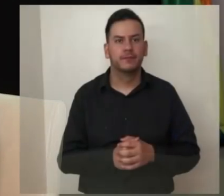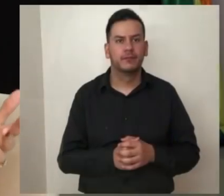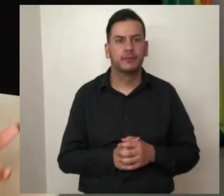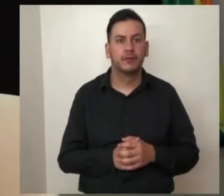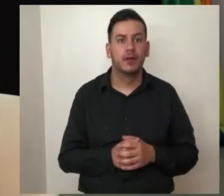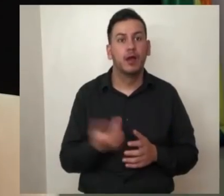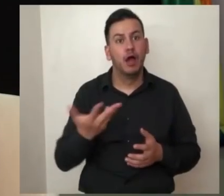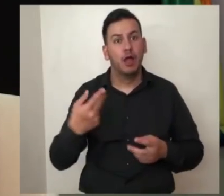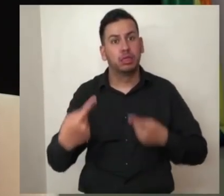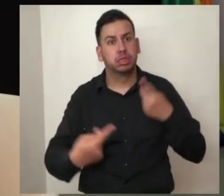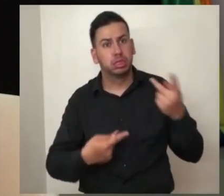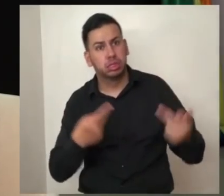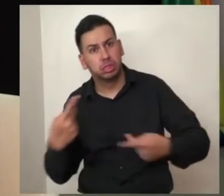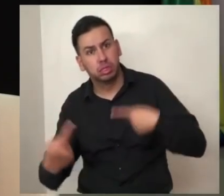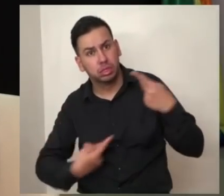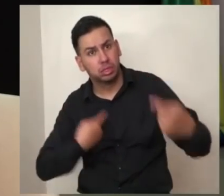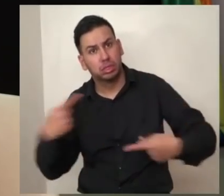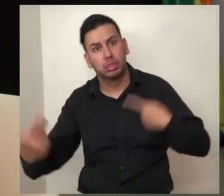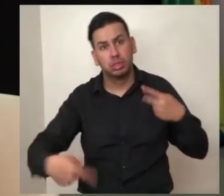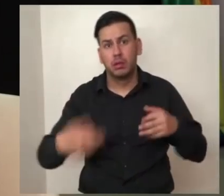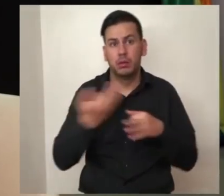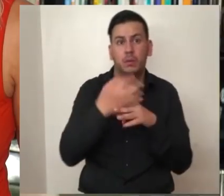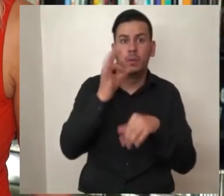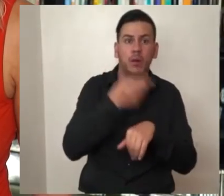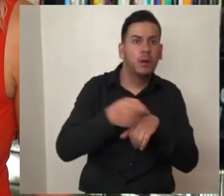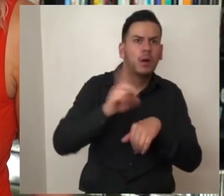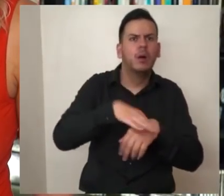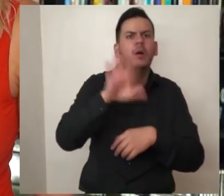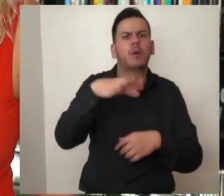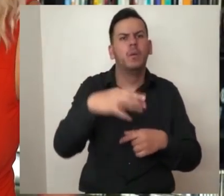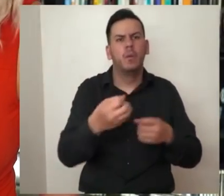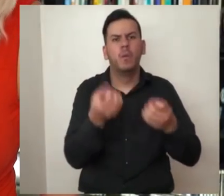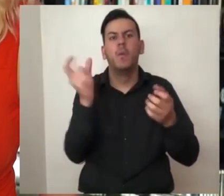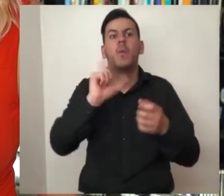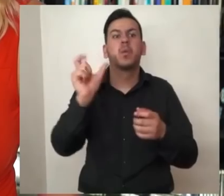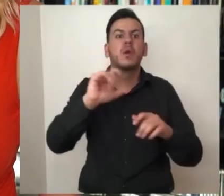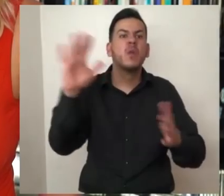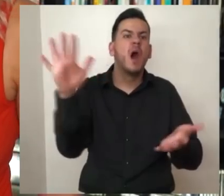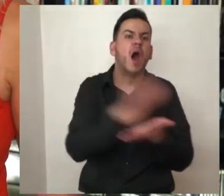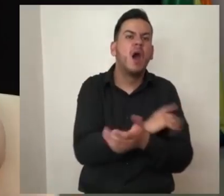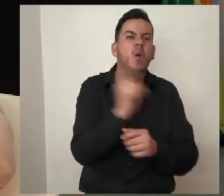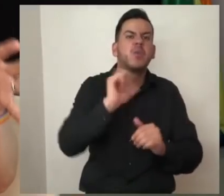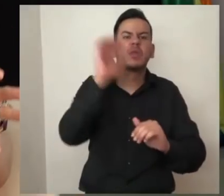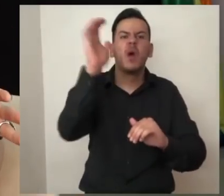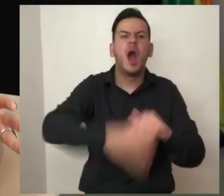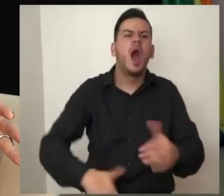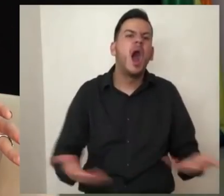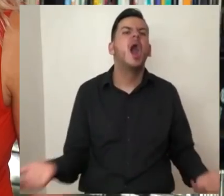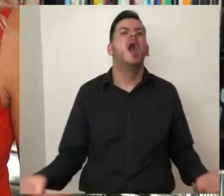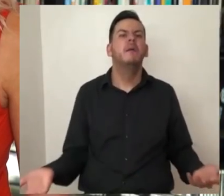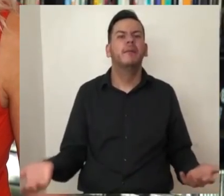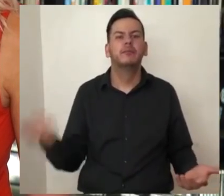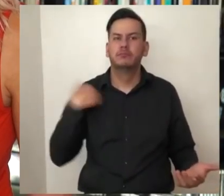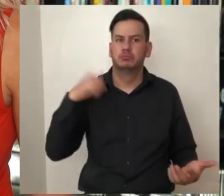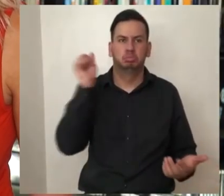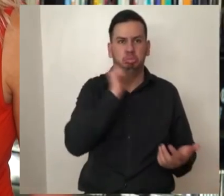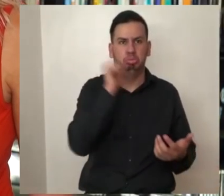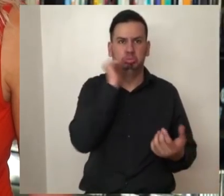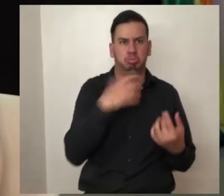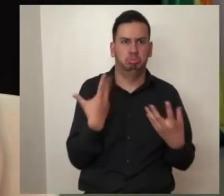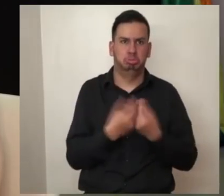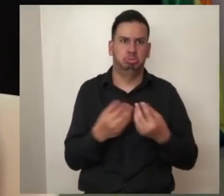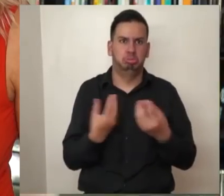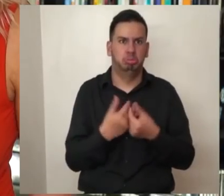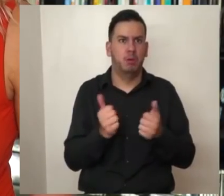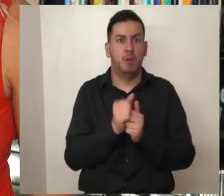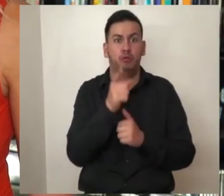Una de las preguntas que más recibo en esto de la cuarentena es, of cuando se va a acabar todo esto? Mi mejor respuesta es esto siempre va a estar contigo,